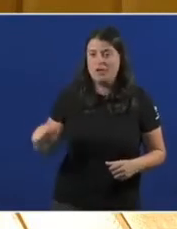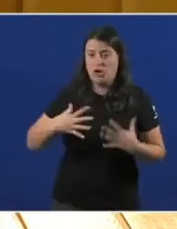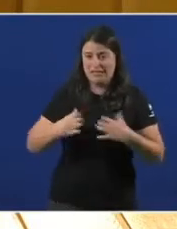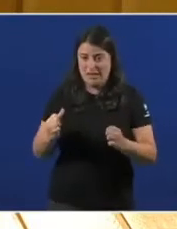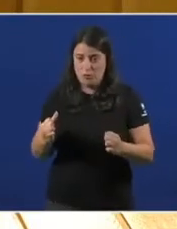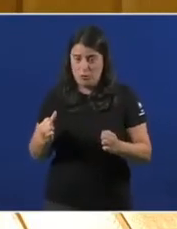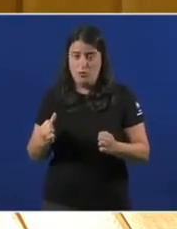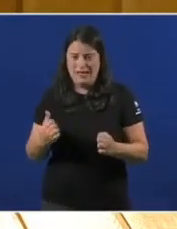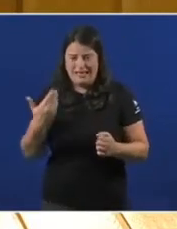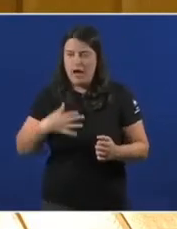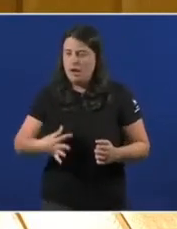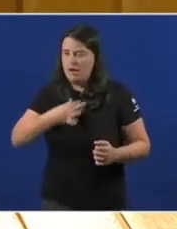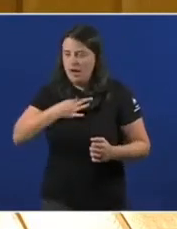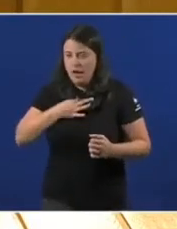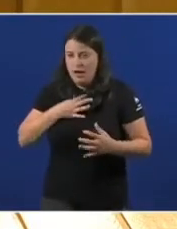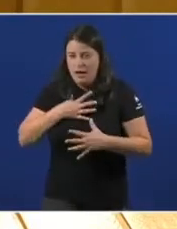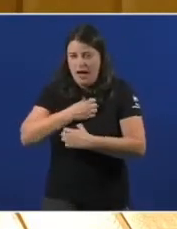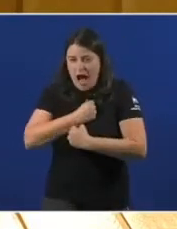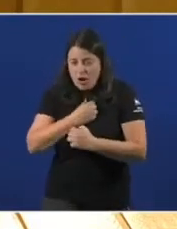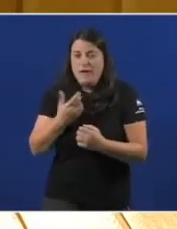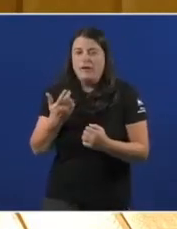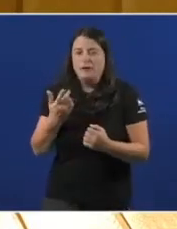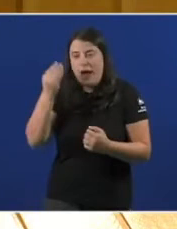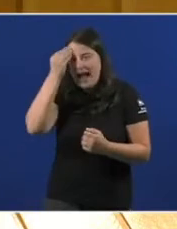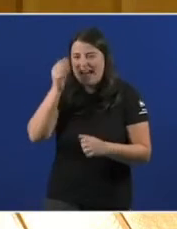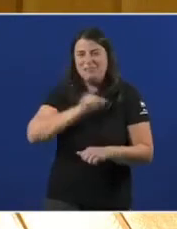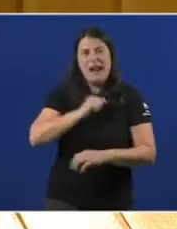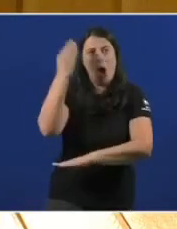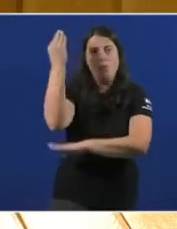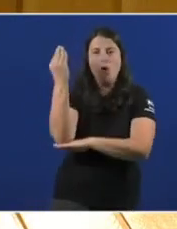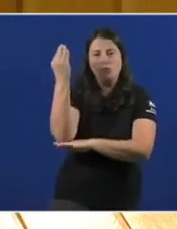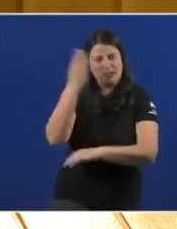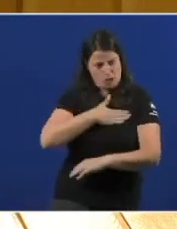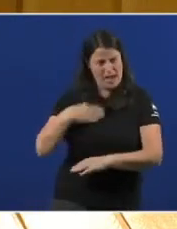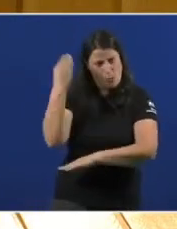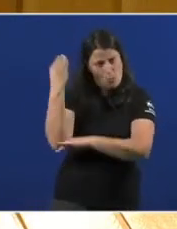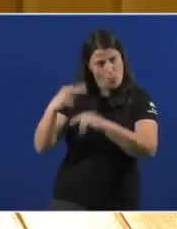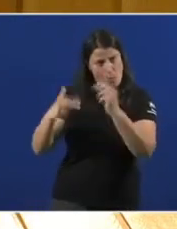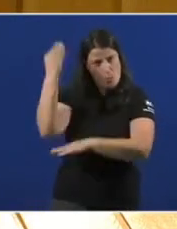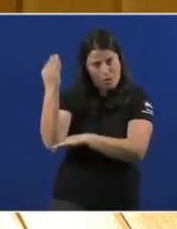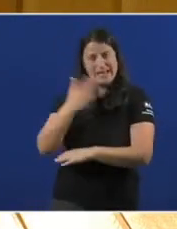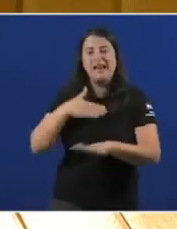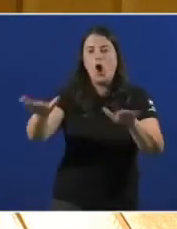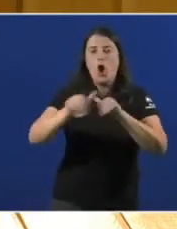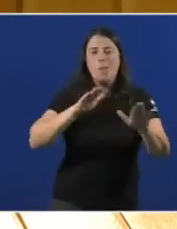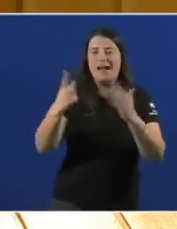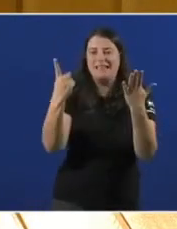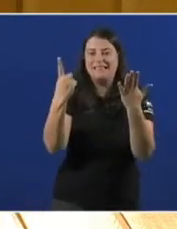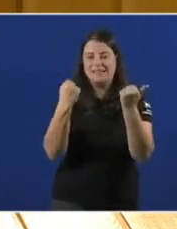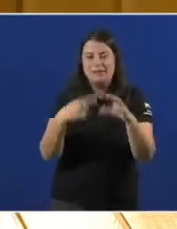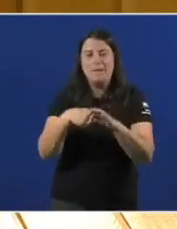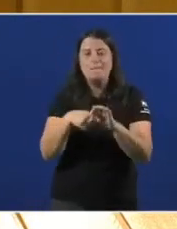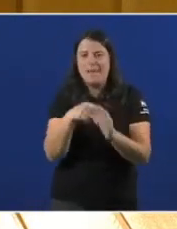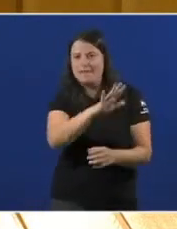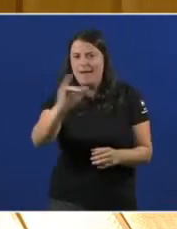momento límite, o que están esperando é un monumento. O que están esperando é que vostede convoque a seis mil prazas vacantes nos ergas.